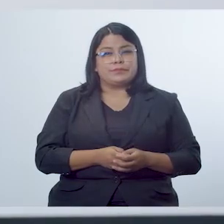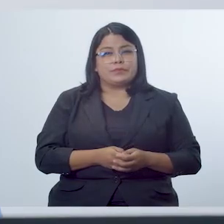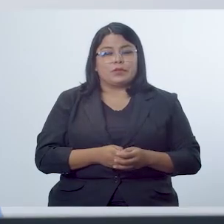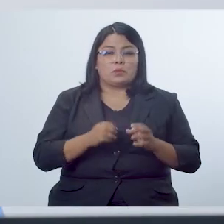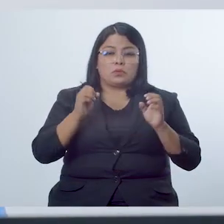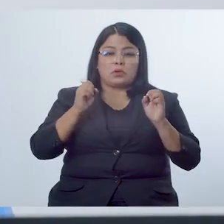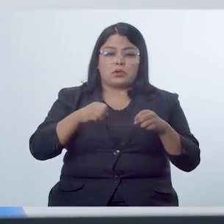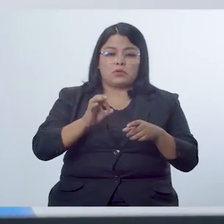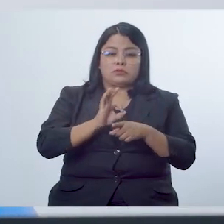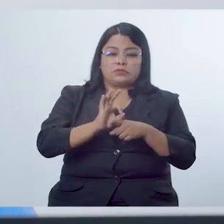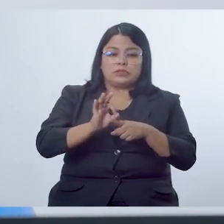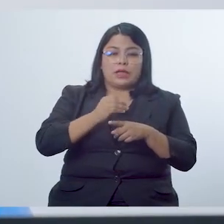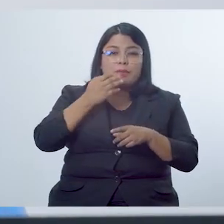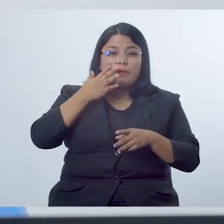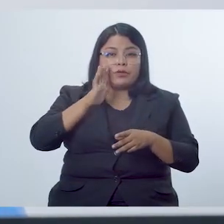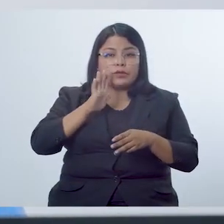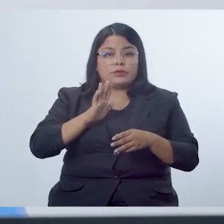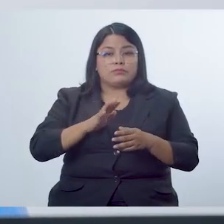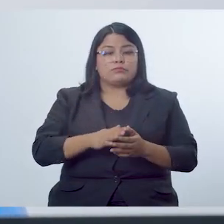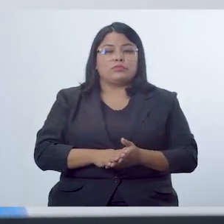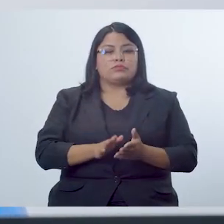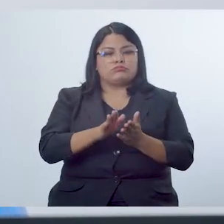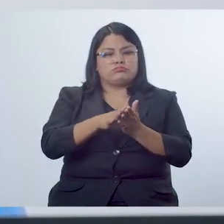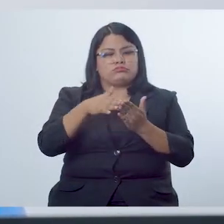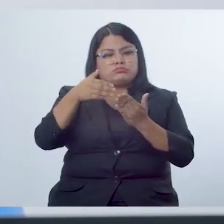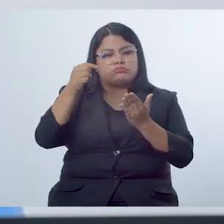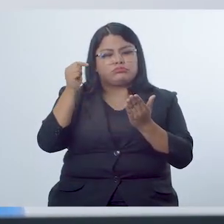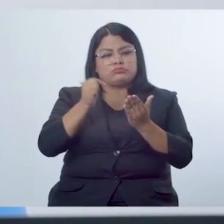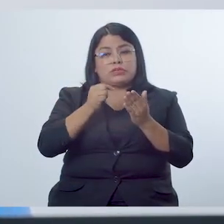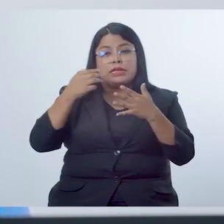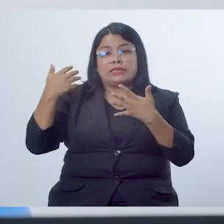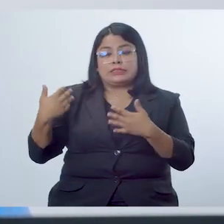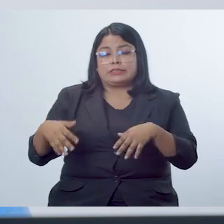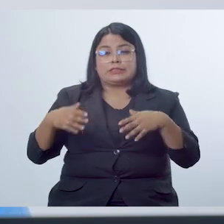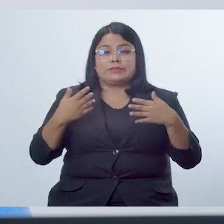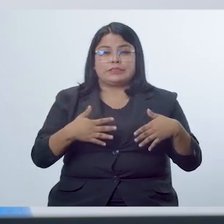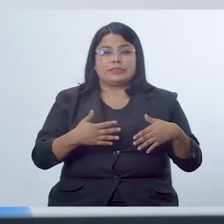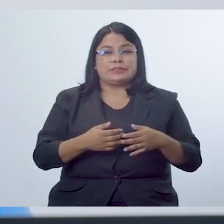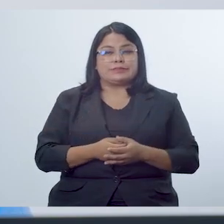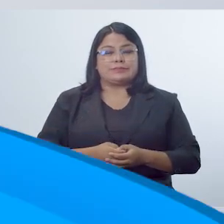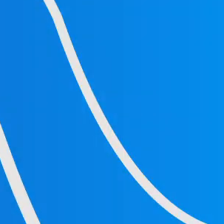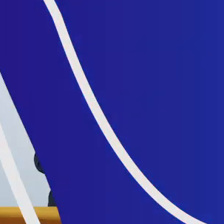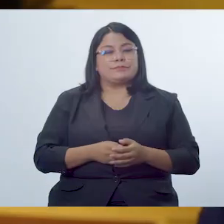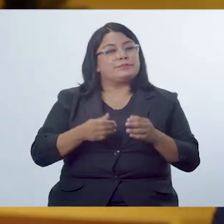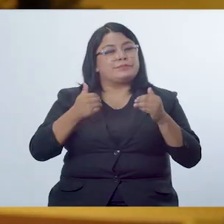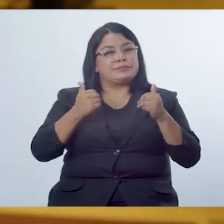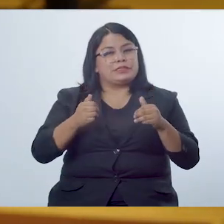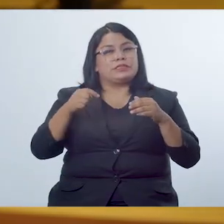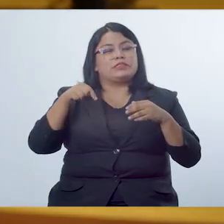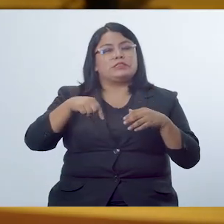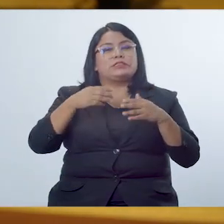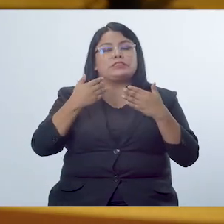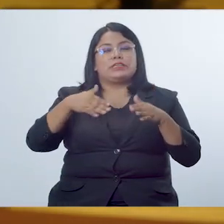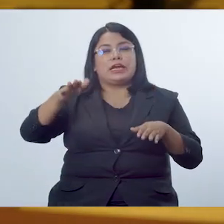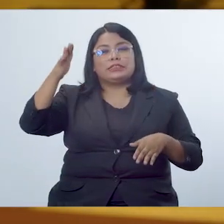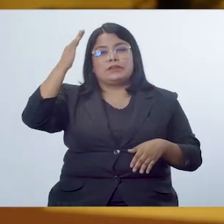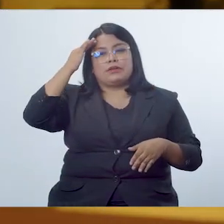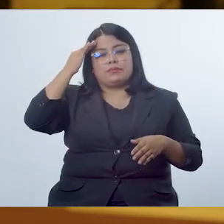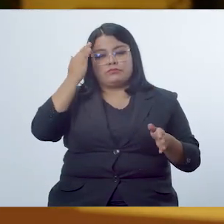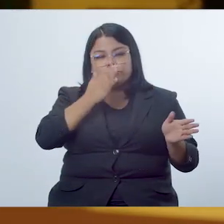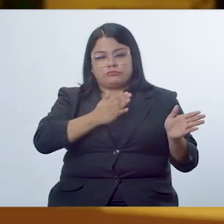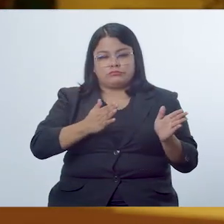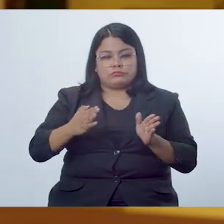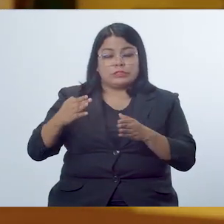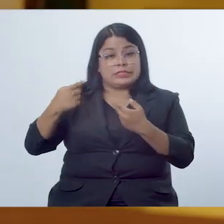esto nos puede servir para plantear algunas actividades de remediación muy bien ahora que ya